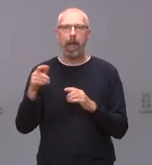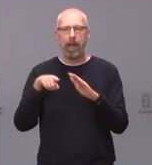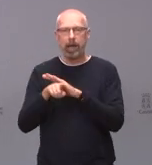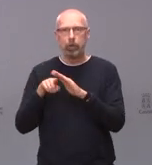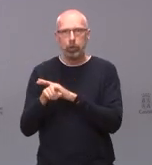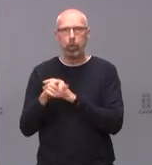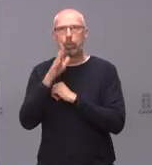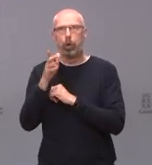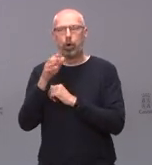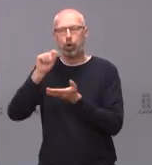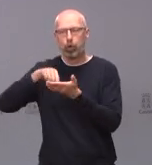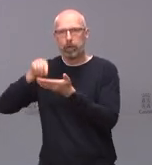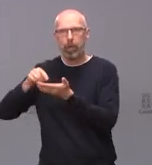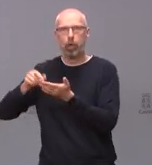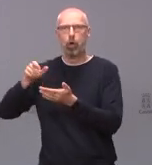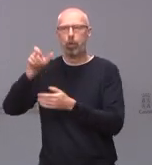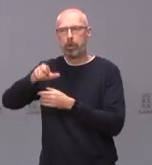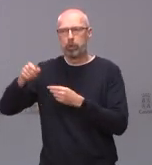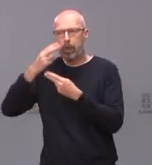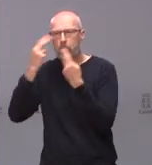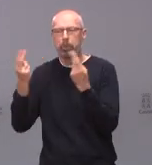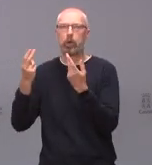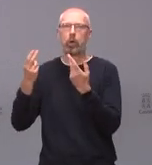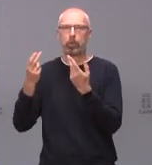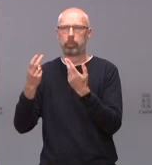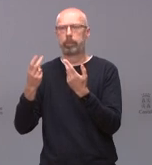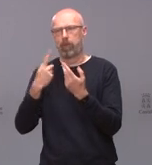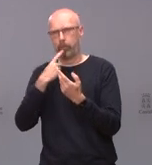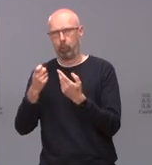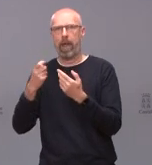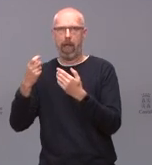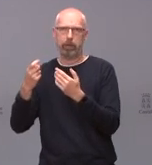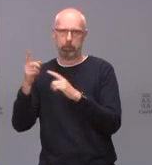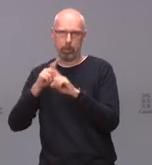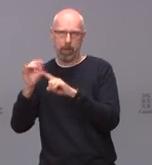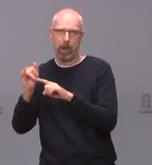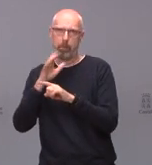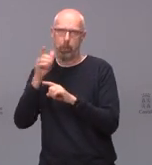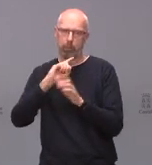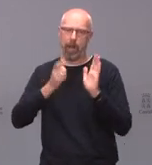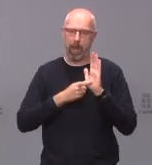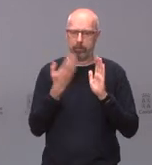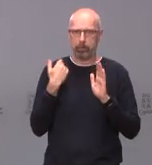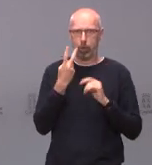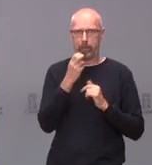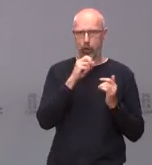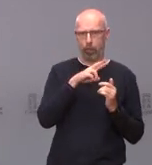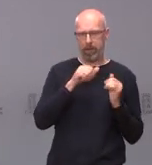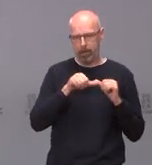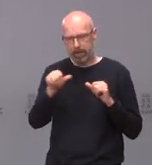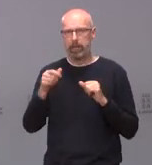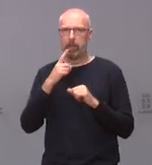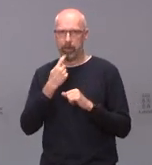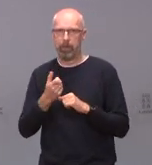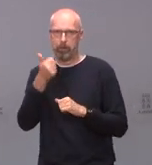contratación de personal público que conlleva una serie de dificultades sobre todo después de la ley de estabilidad del año 2012 y en consecuencia hay que tener esa responsabilidad de